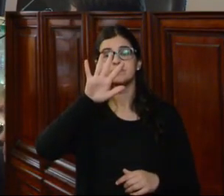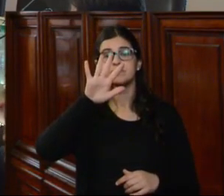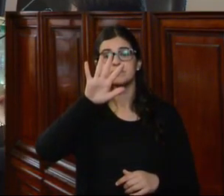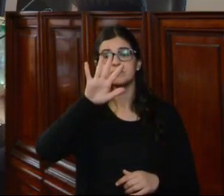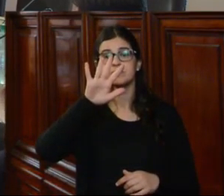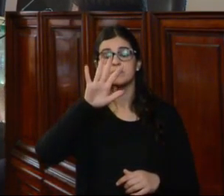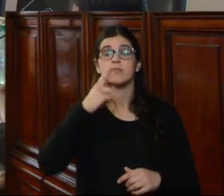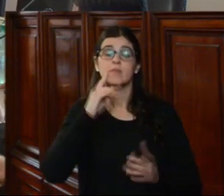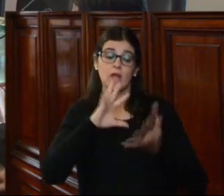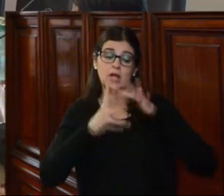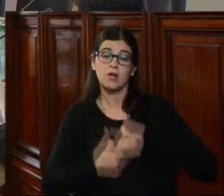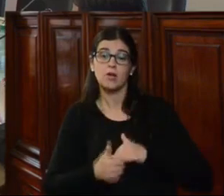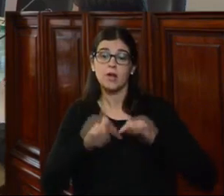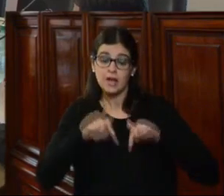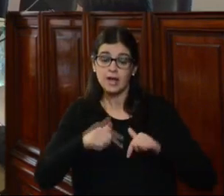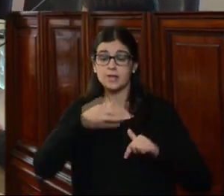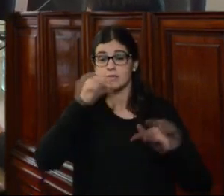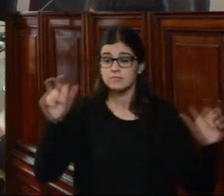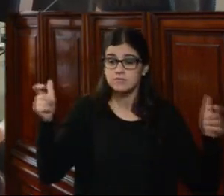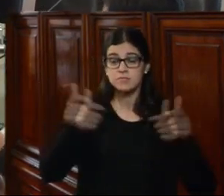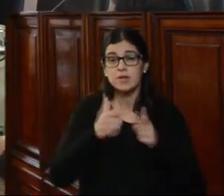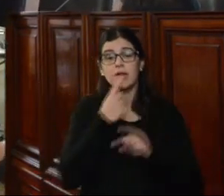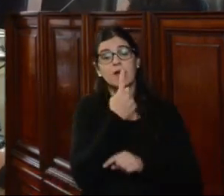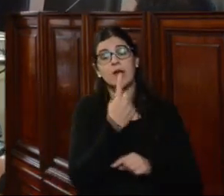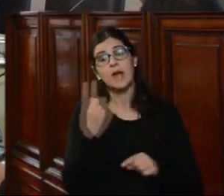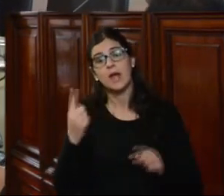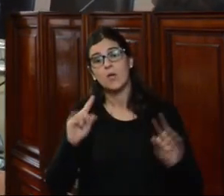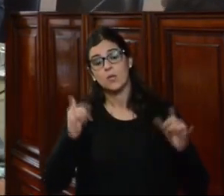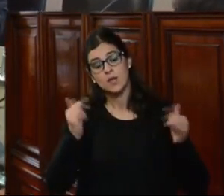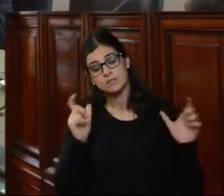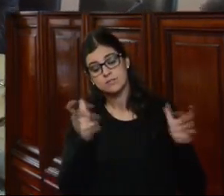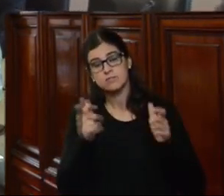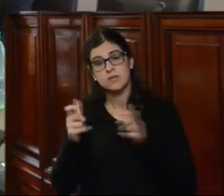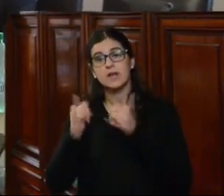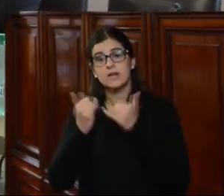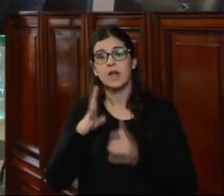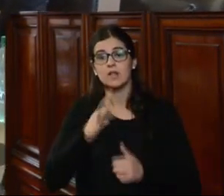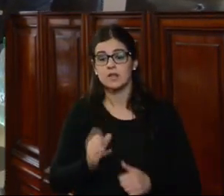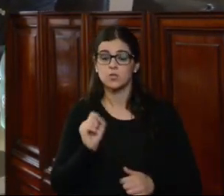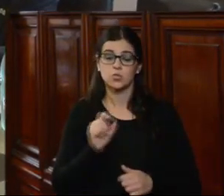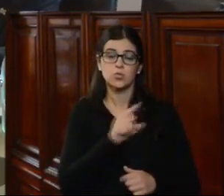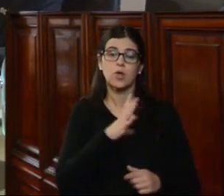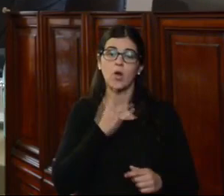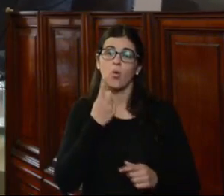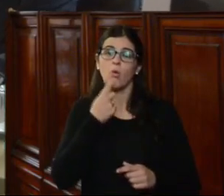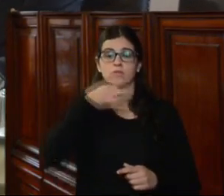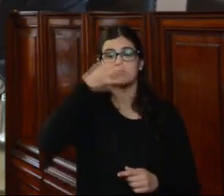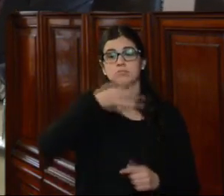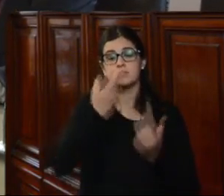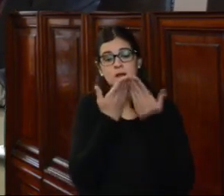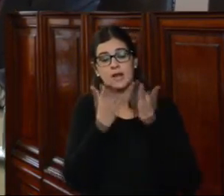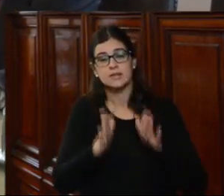La mecánica de esta audiencia, cada una de las partes tendrá una intervención inicial